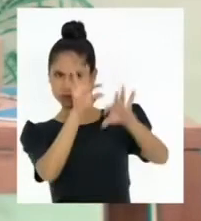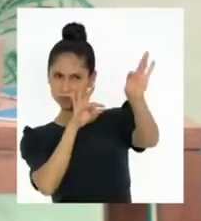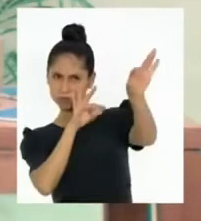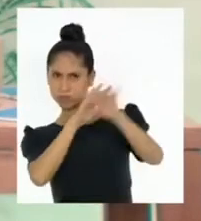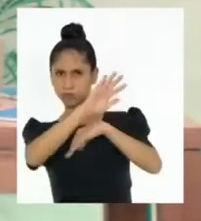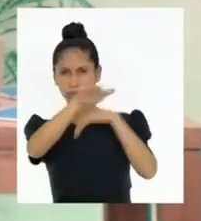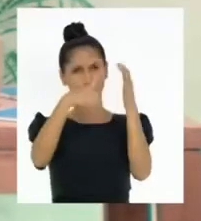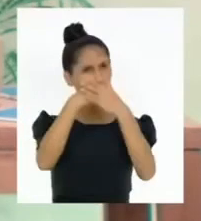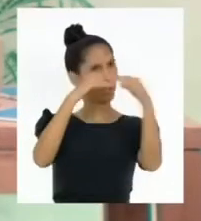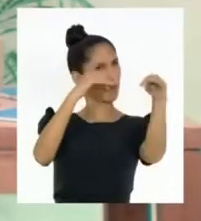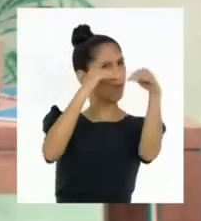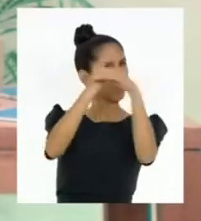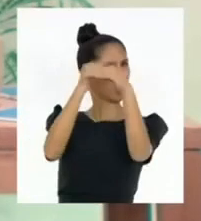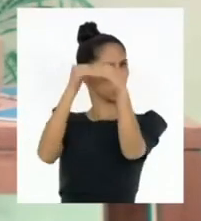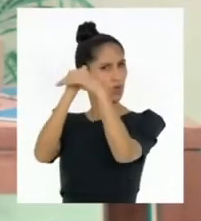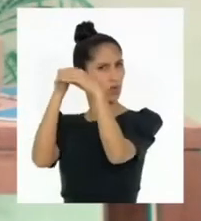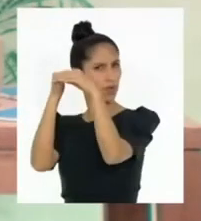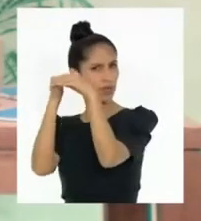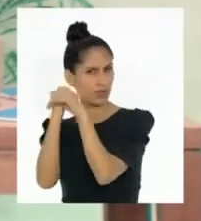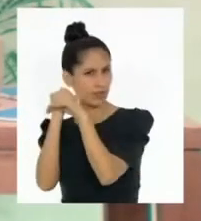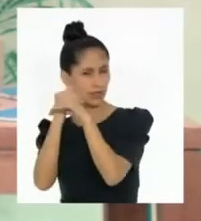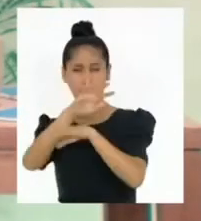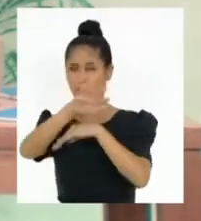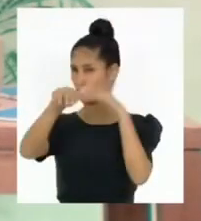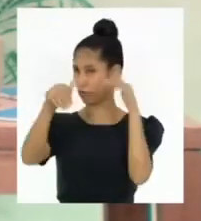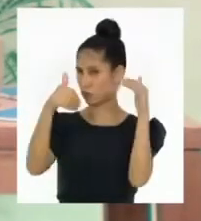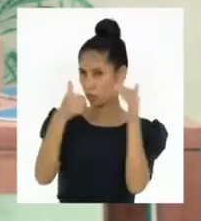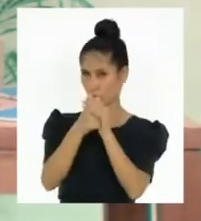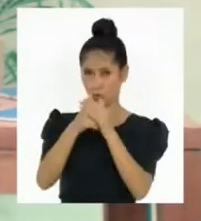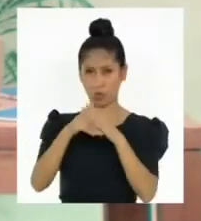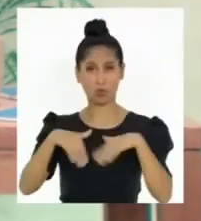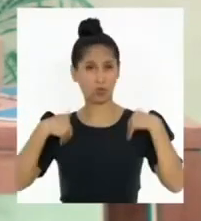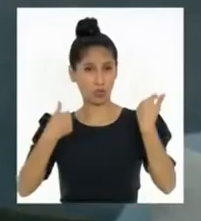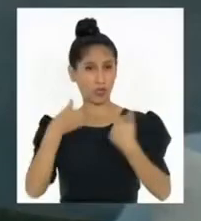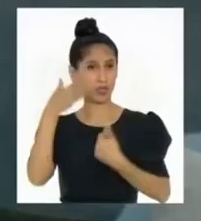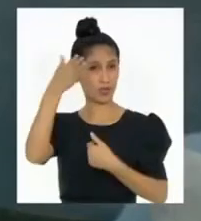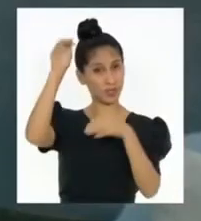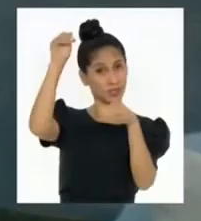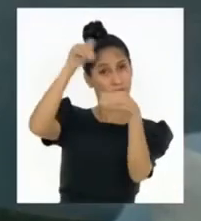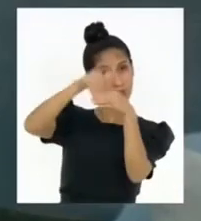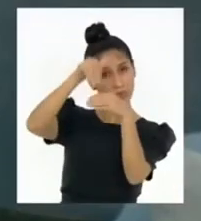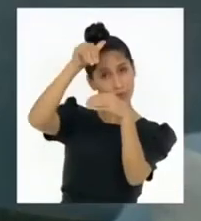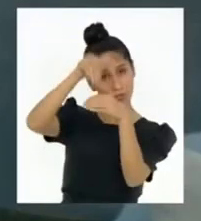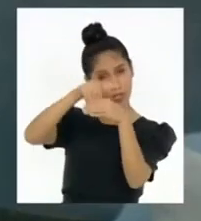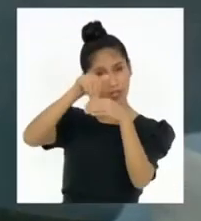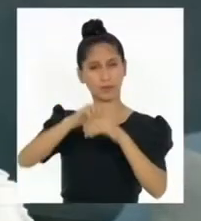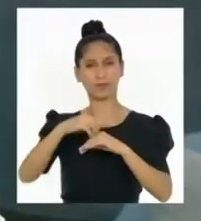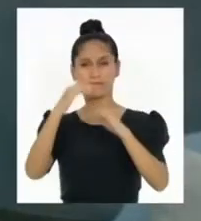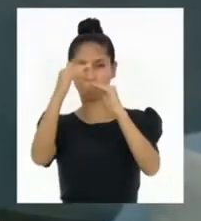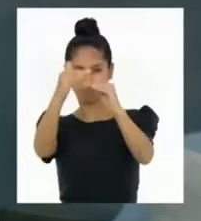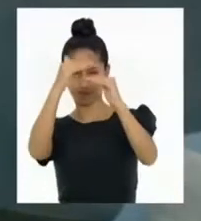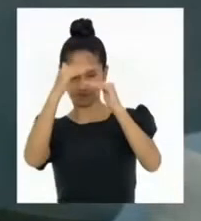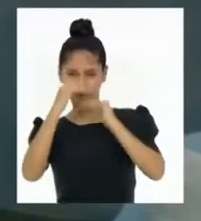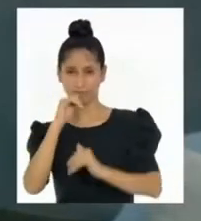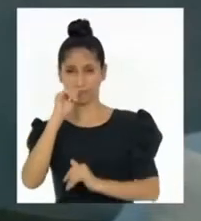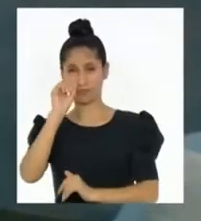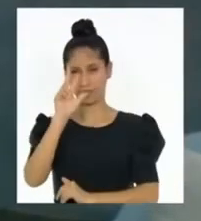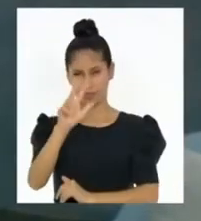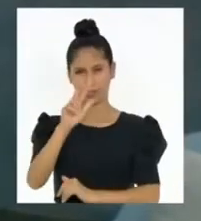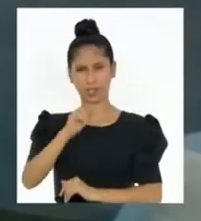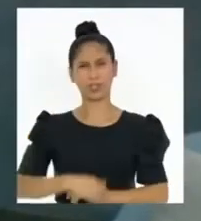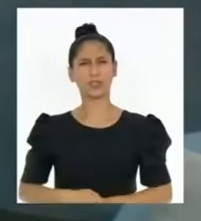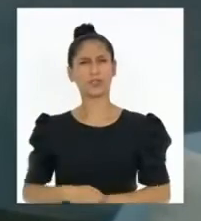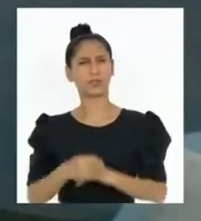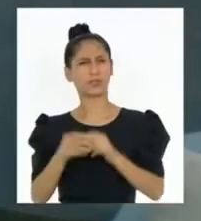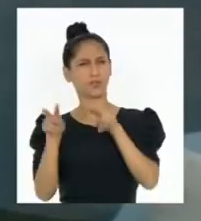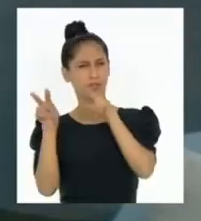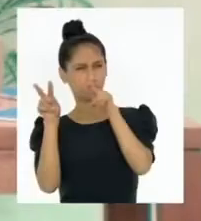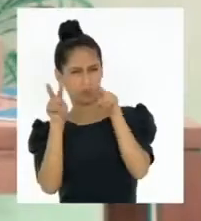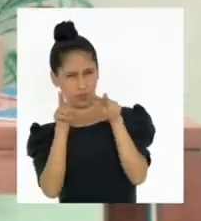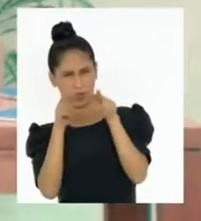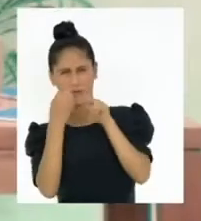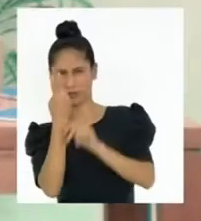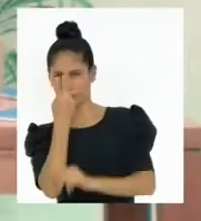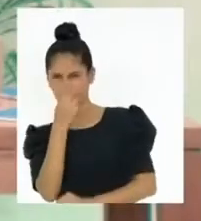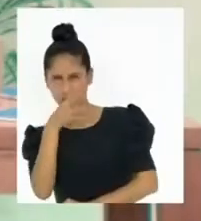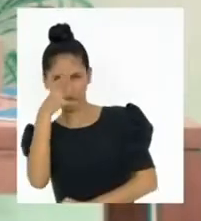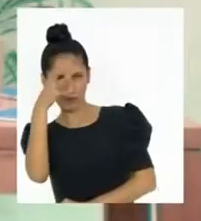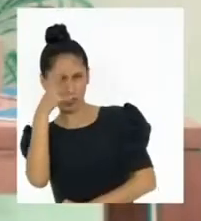política. Es decir, que todas y todos puedan votar. Tres, consolidar un Estado de Derecho.